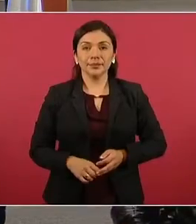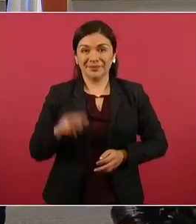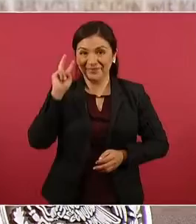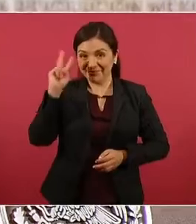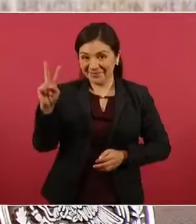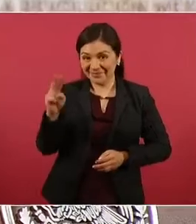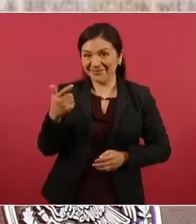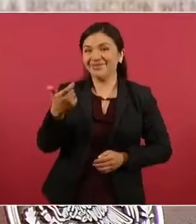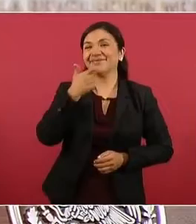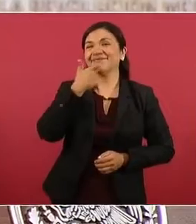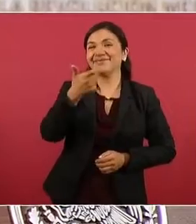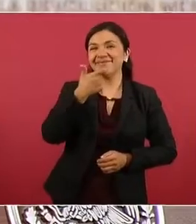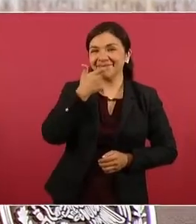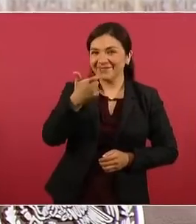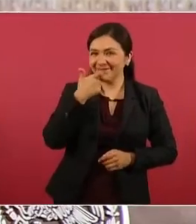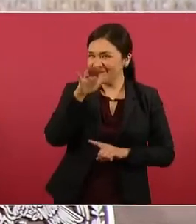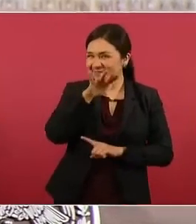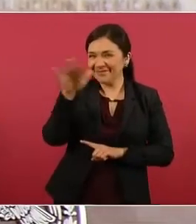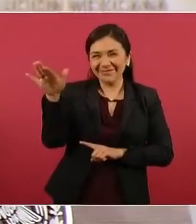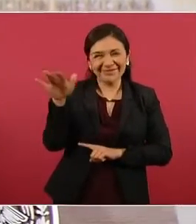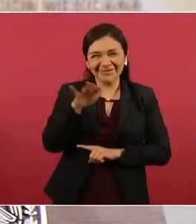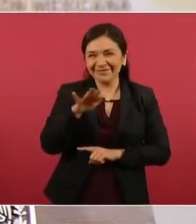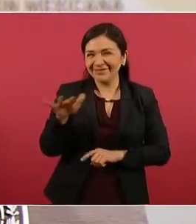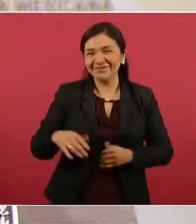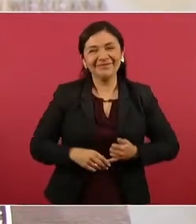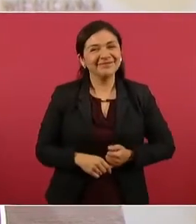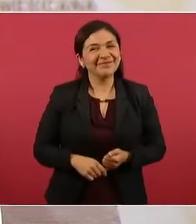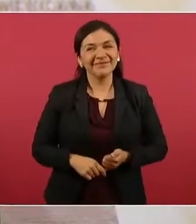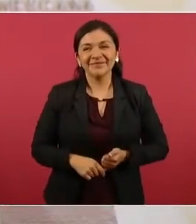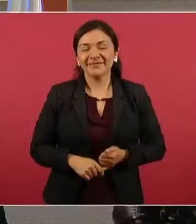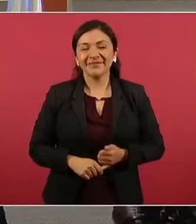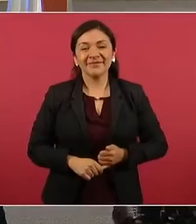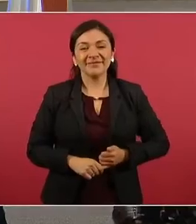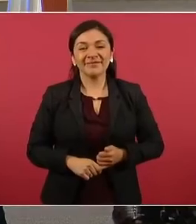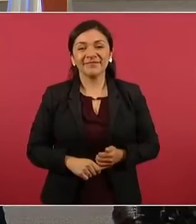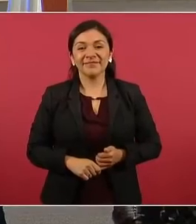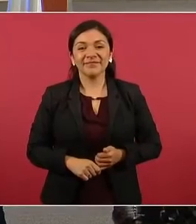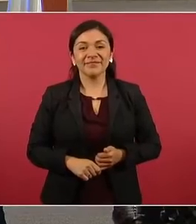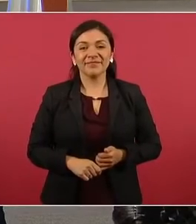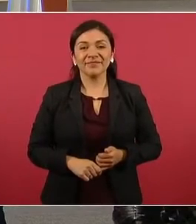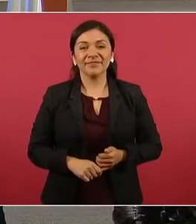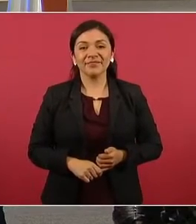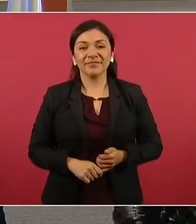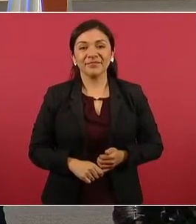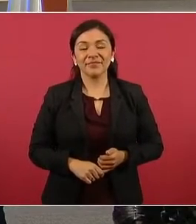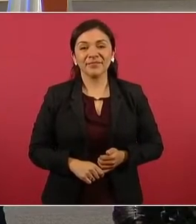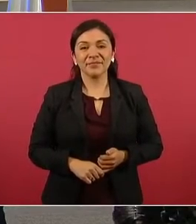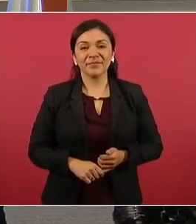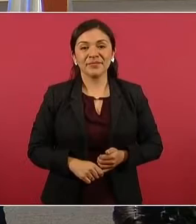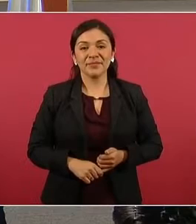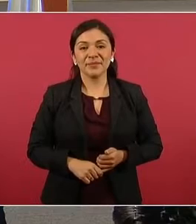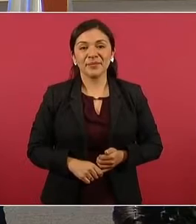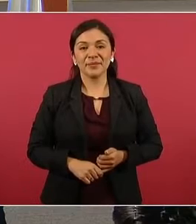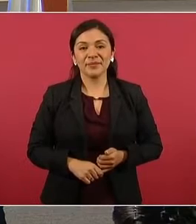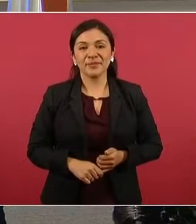corrupto,